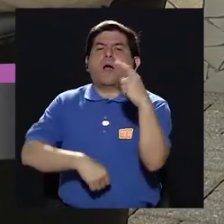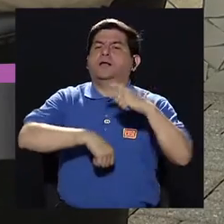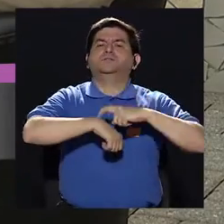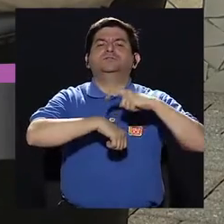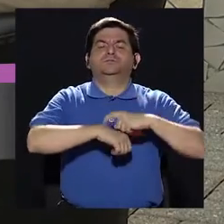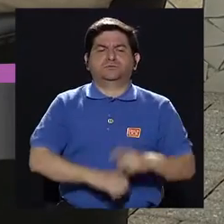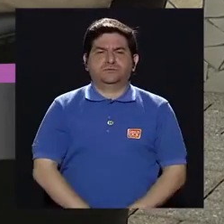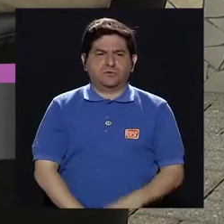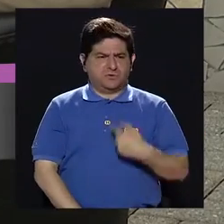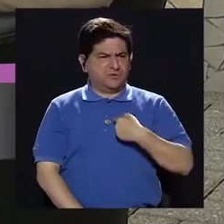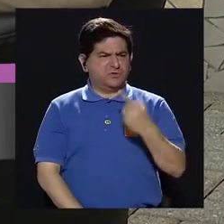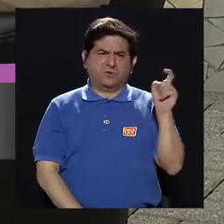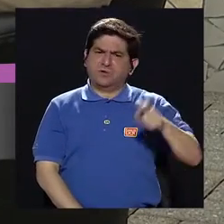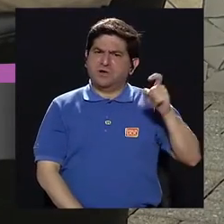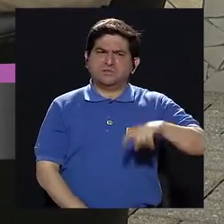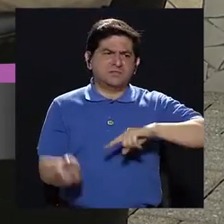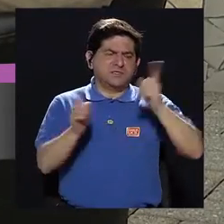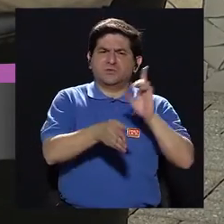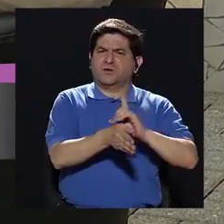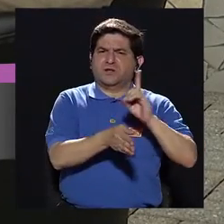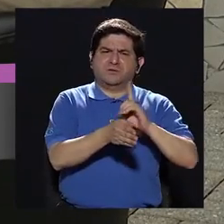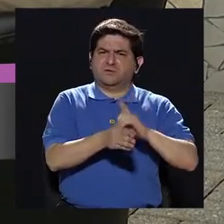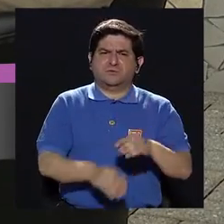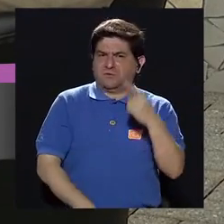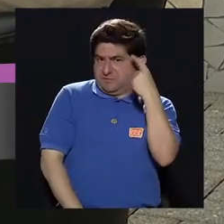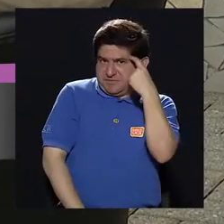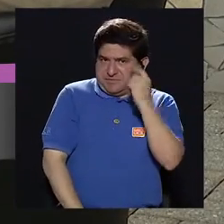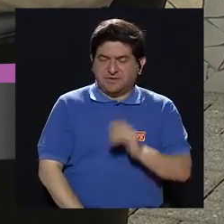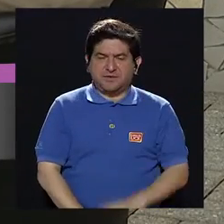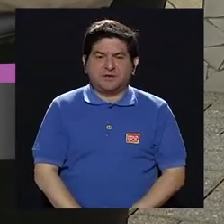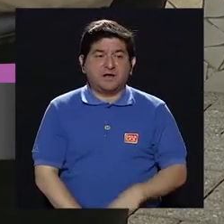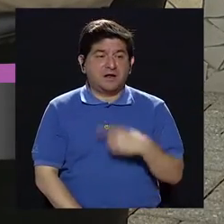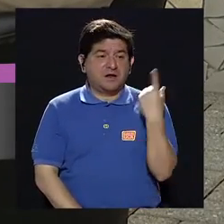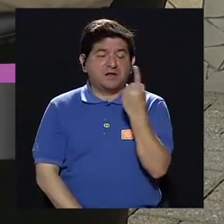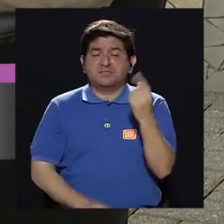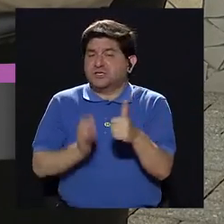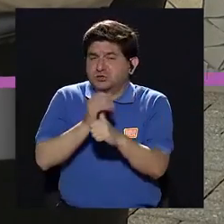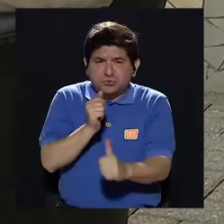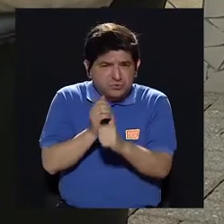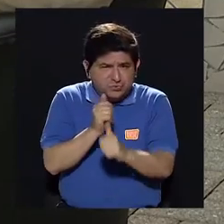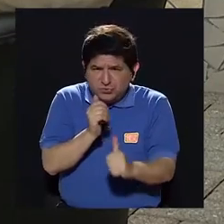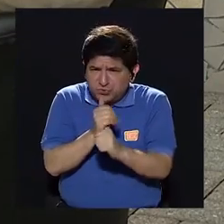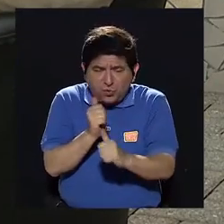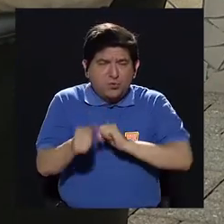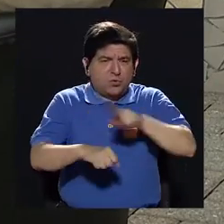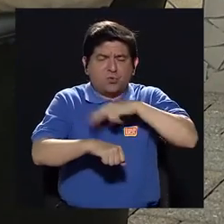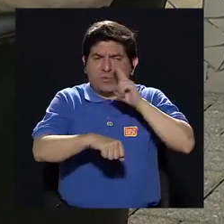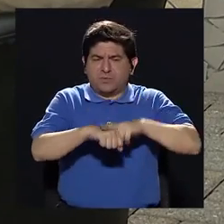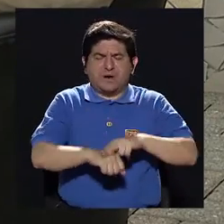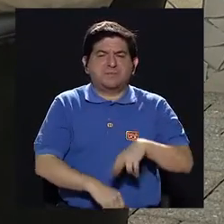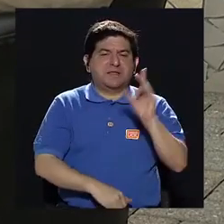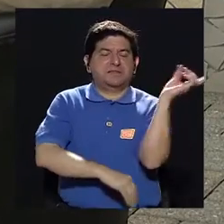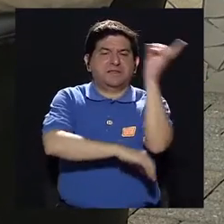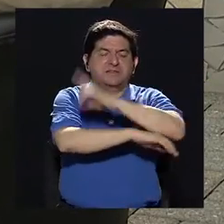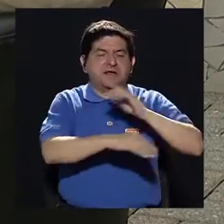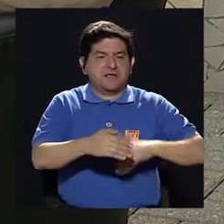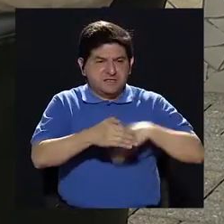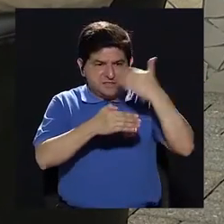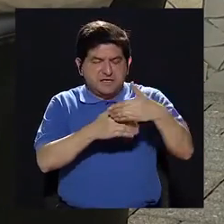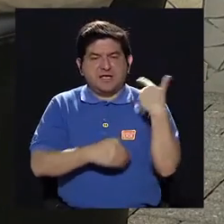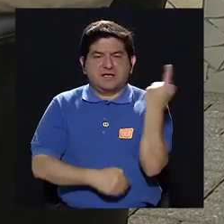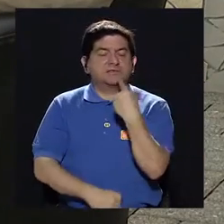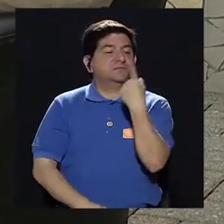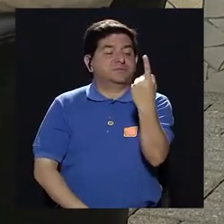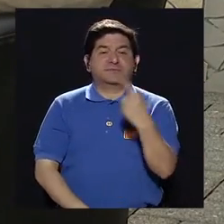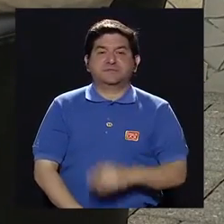Pues como para decir, ya lo voy a tener que ir a consultar. Bueno, si es solo con diarreas, ¿verdad? Por lo general, después de tres días,